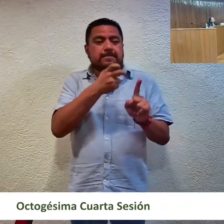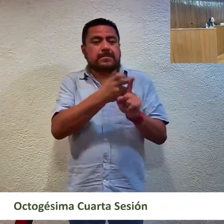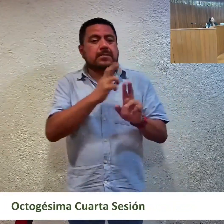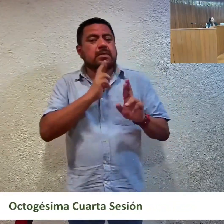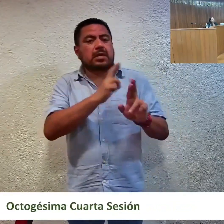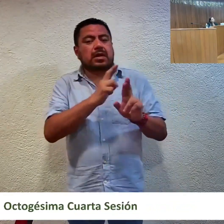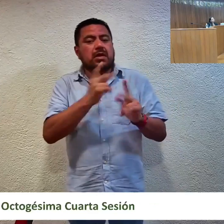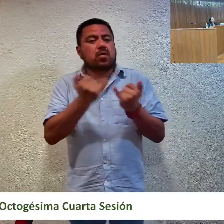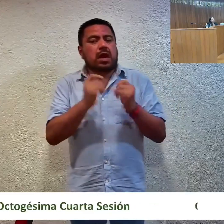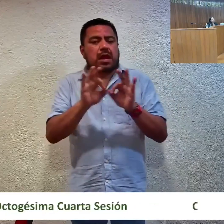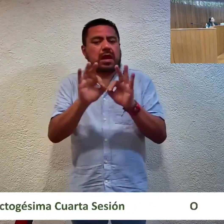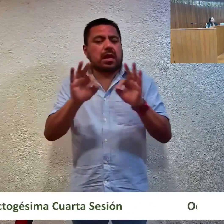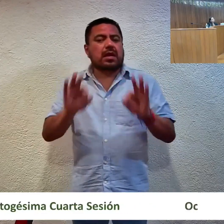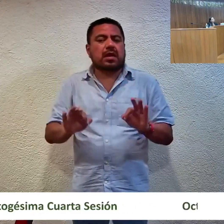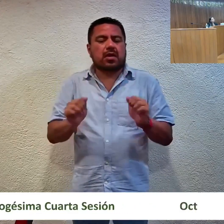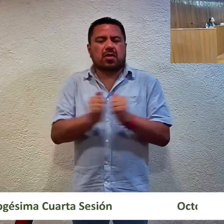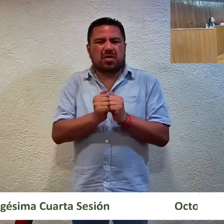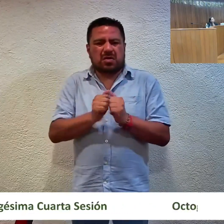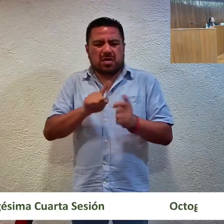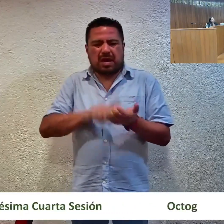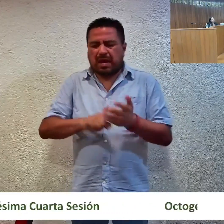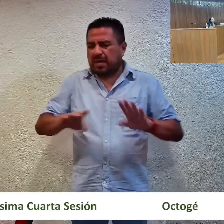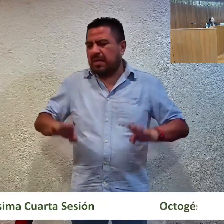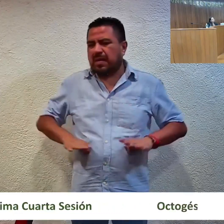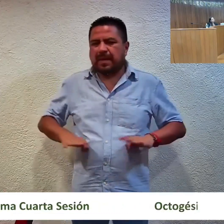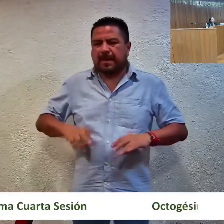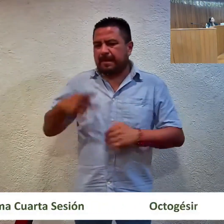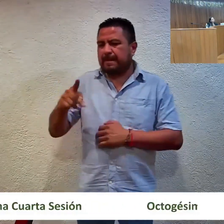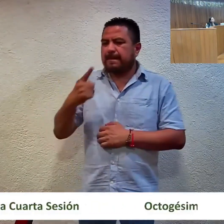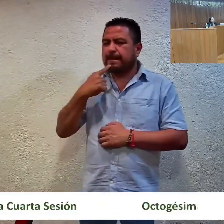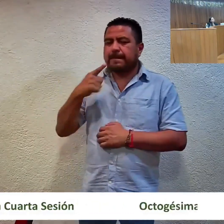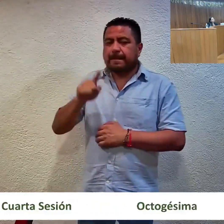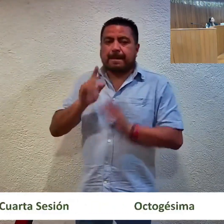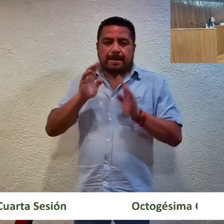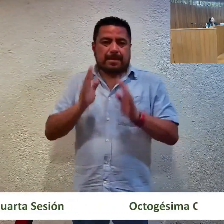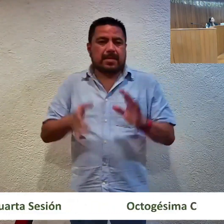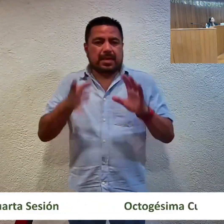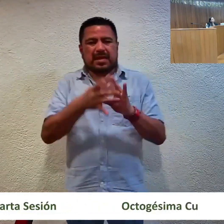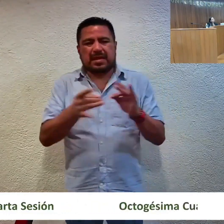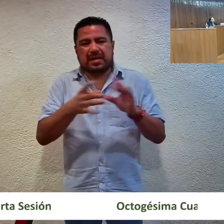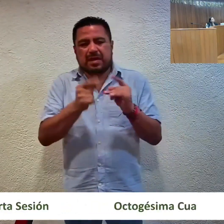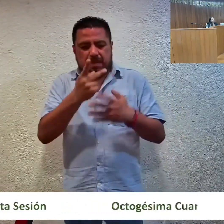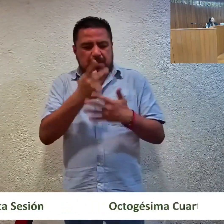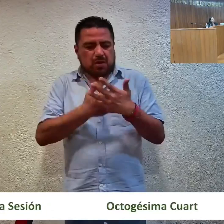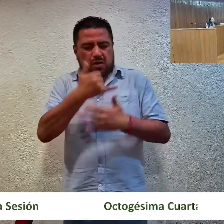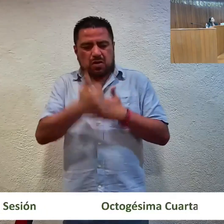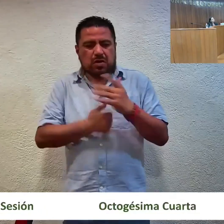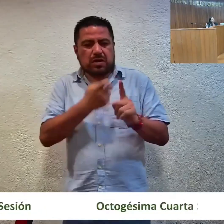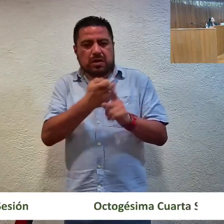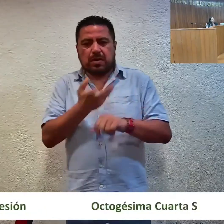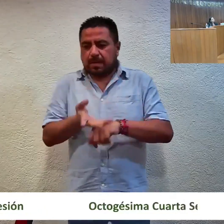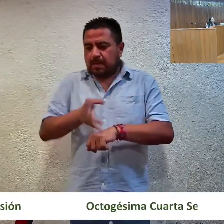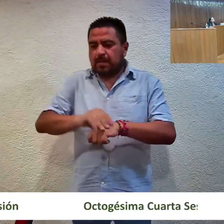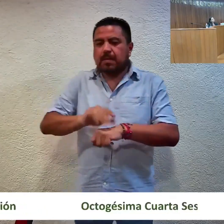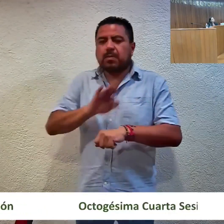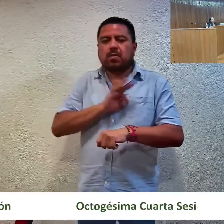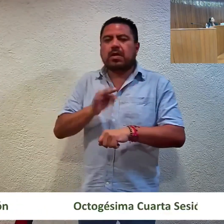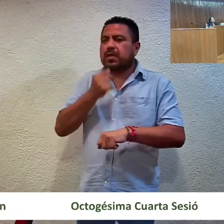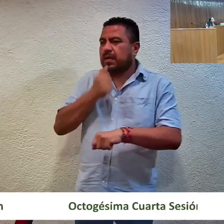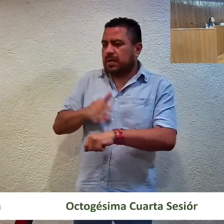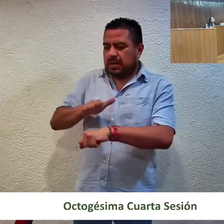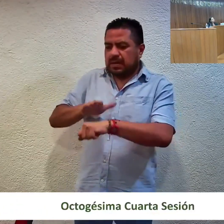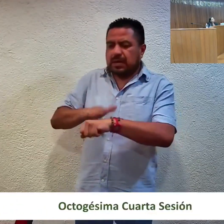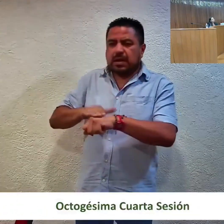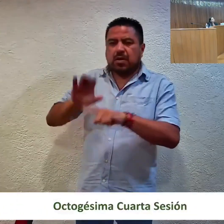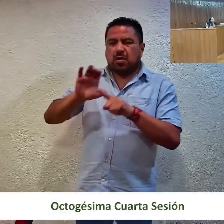proporcional con relación a la conducta denunciada. Lo anterior, como se justifica en el proyecto, permite advertir que la determinación de